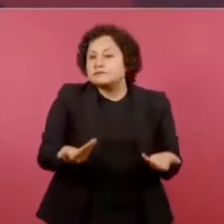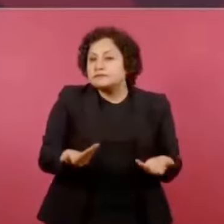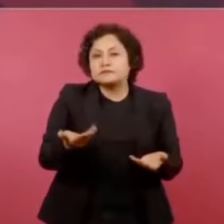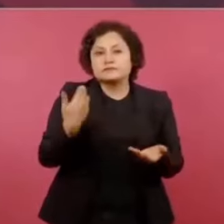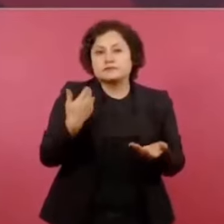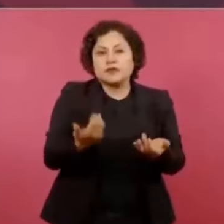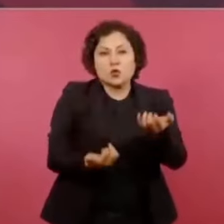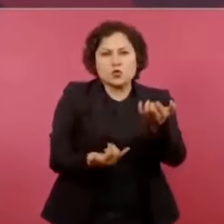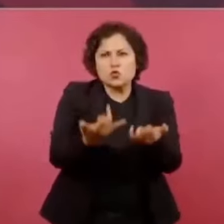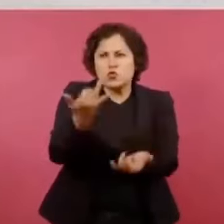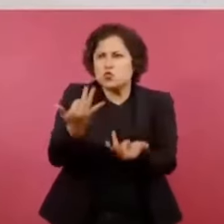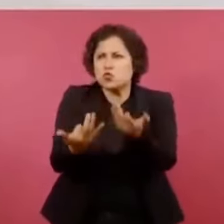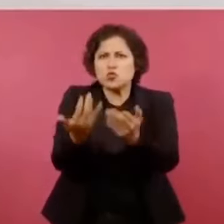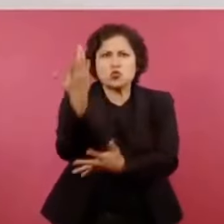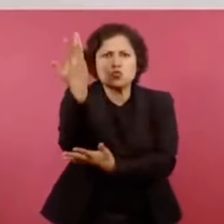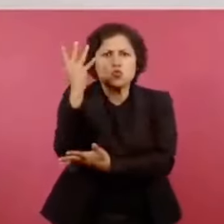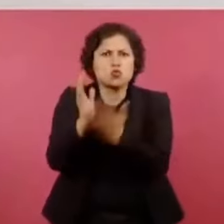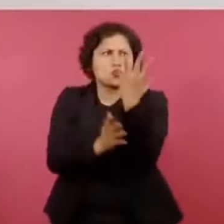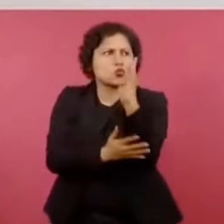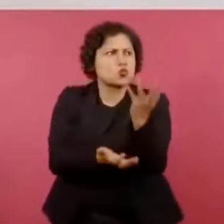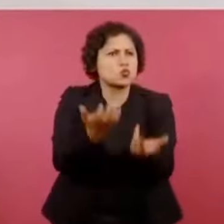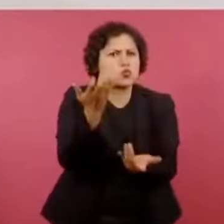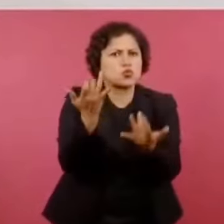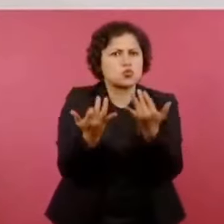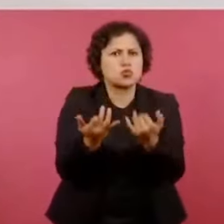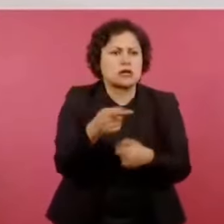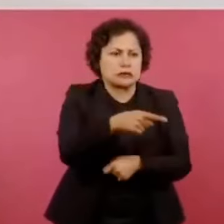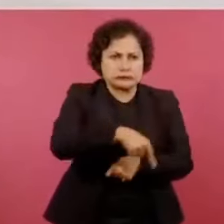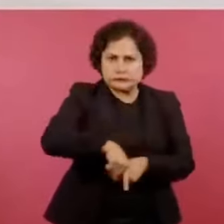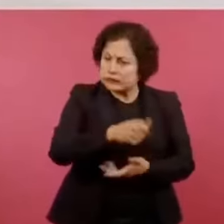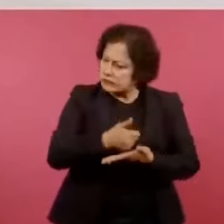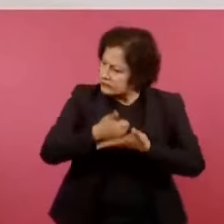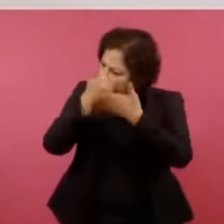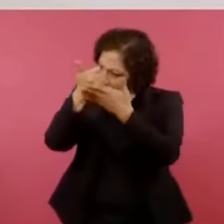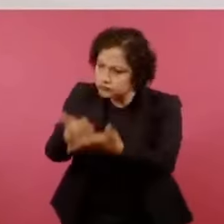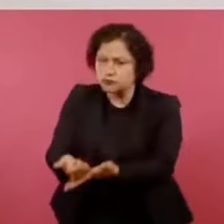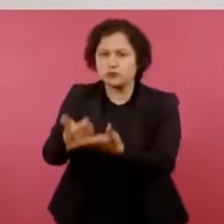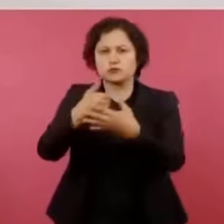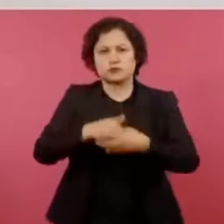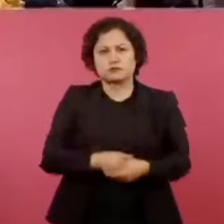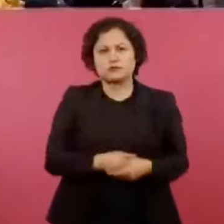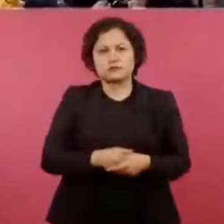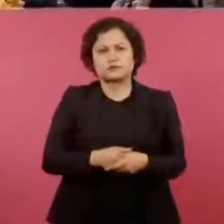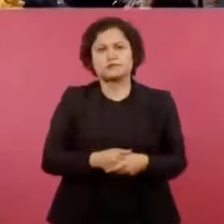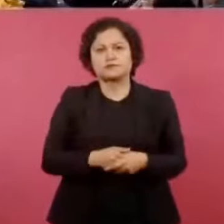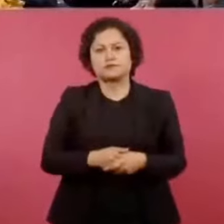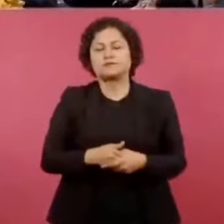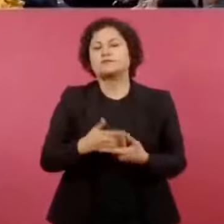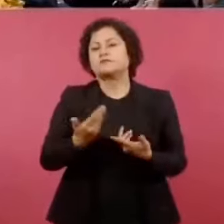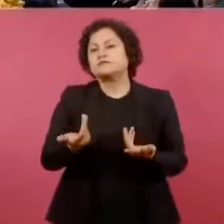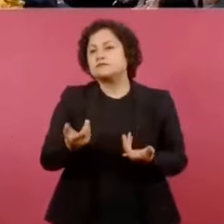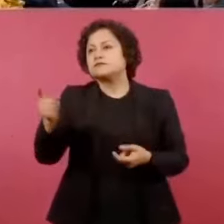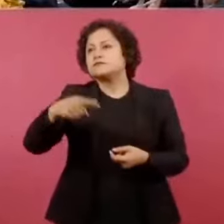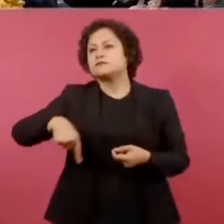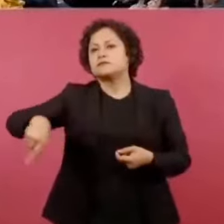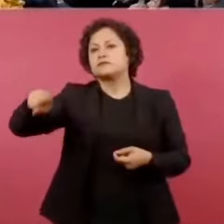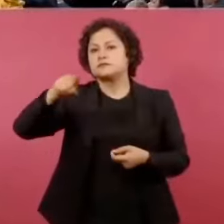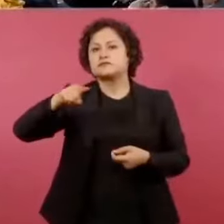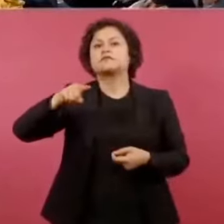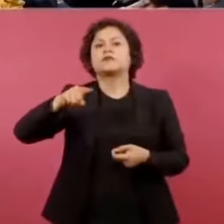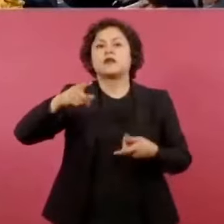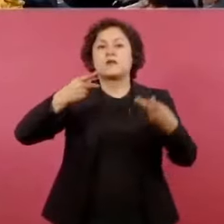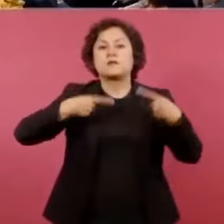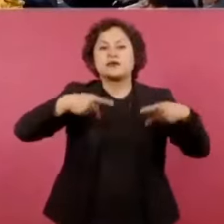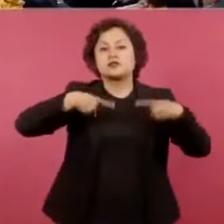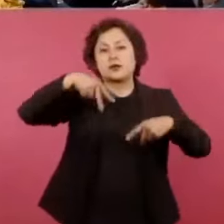están, en auxilio a damnificados,